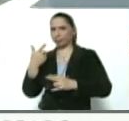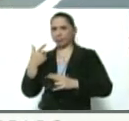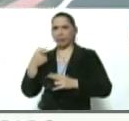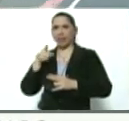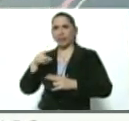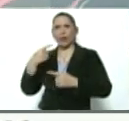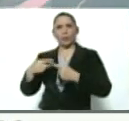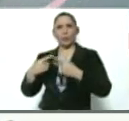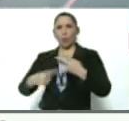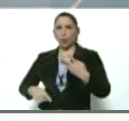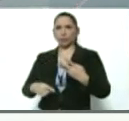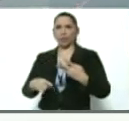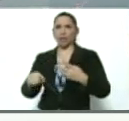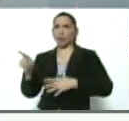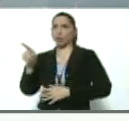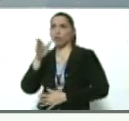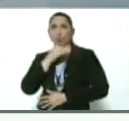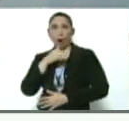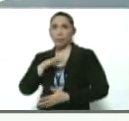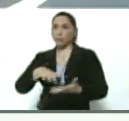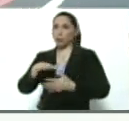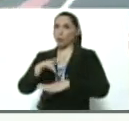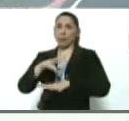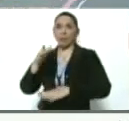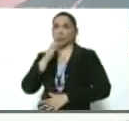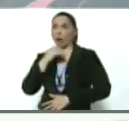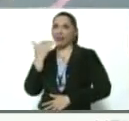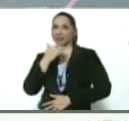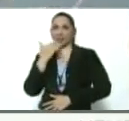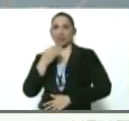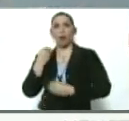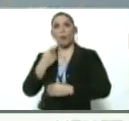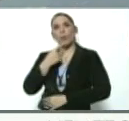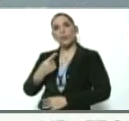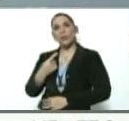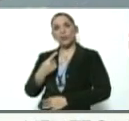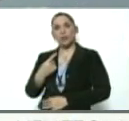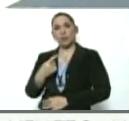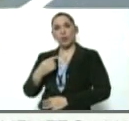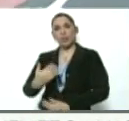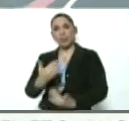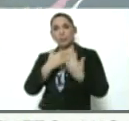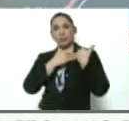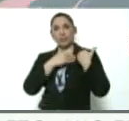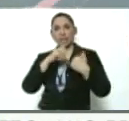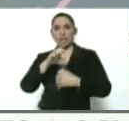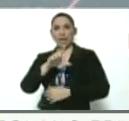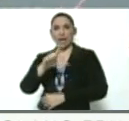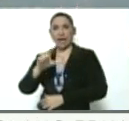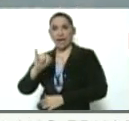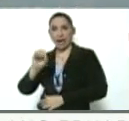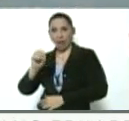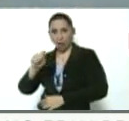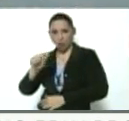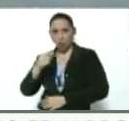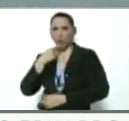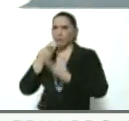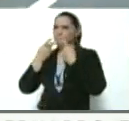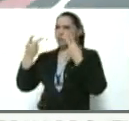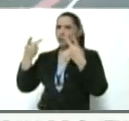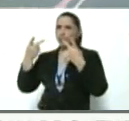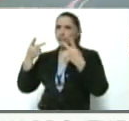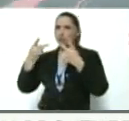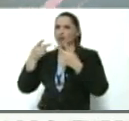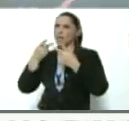sería cómica, no es nada cómica, no causa risa, como bien lo dijo el representante Elliot Angel en una emisiva que dirige al